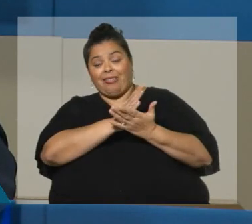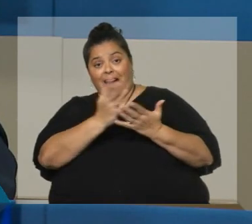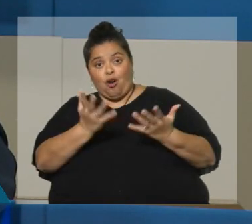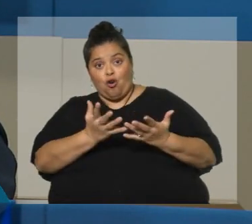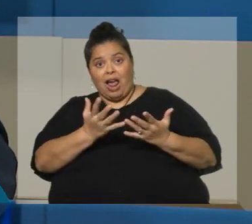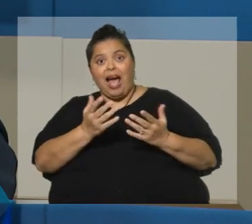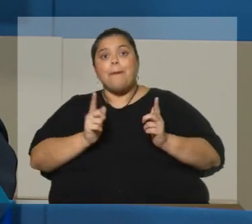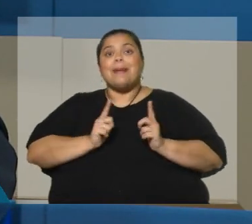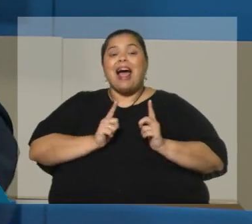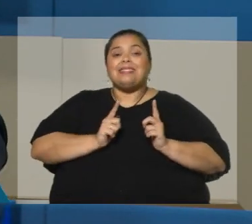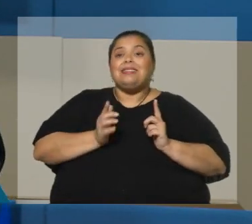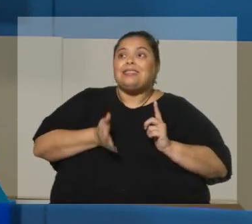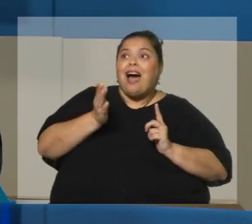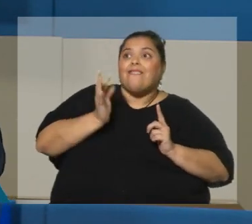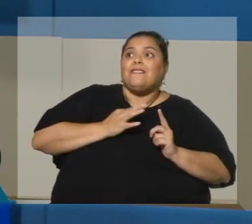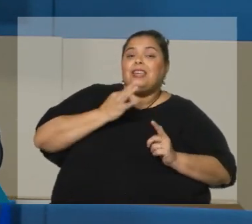años.